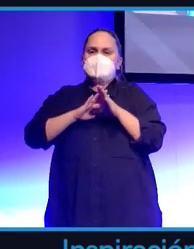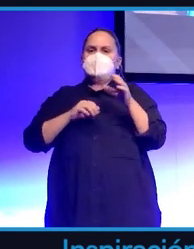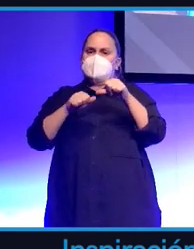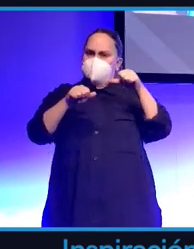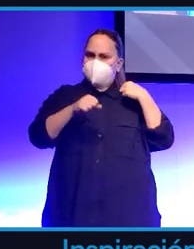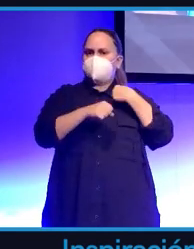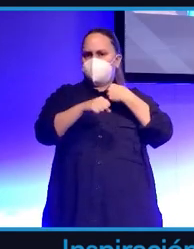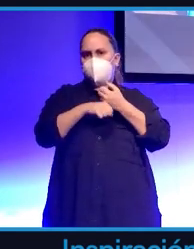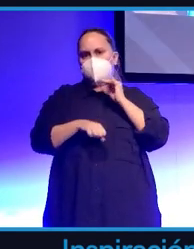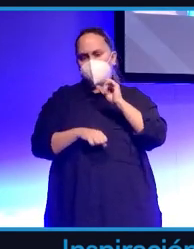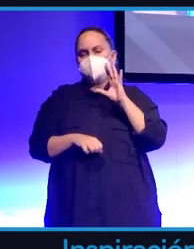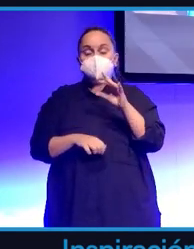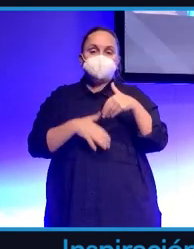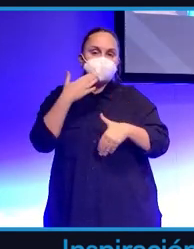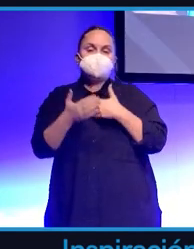de repente